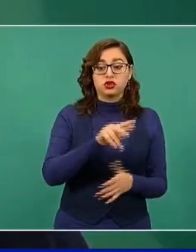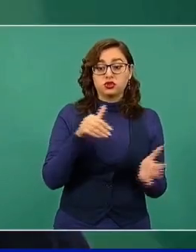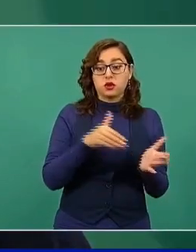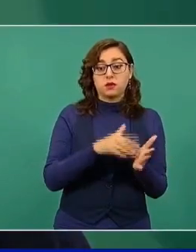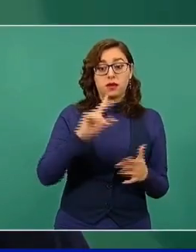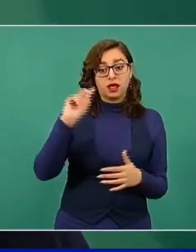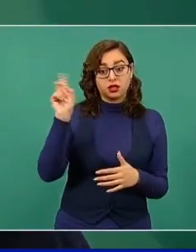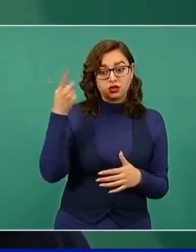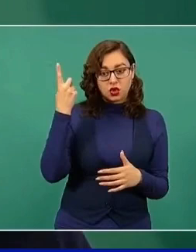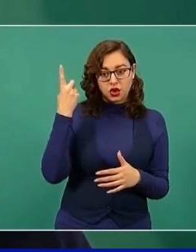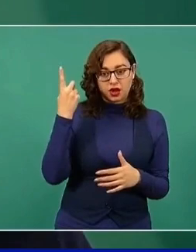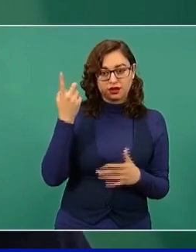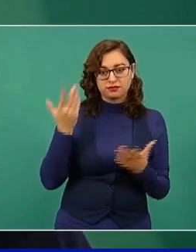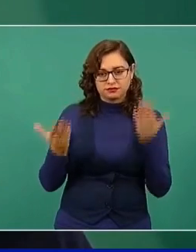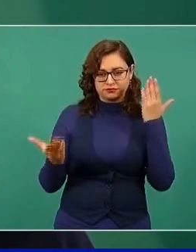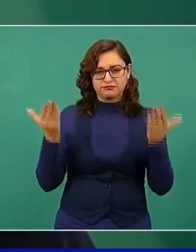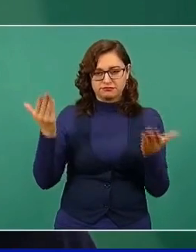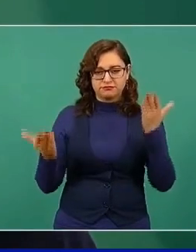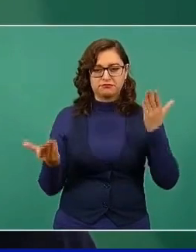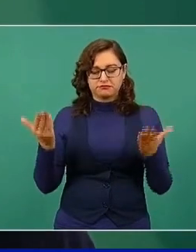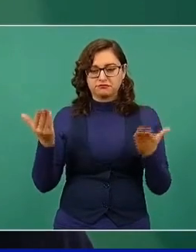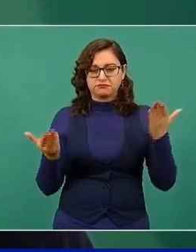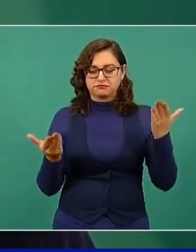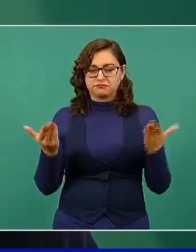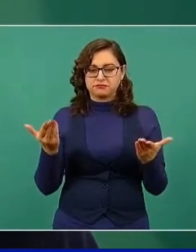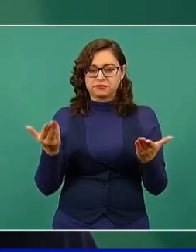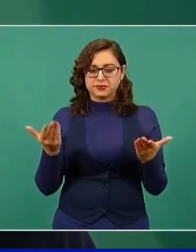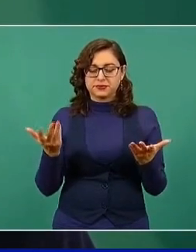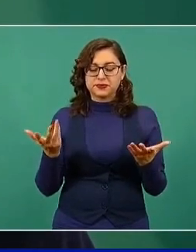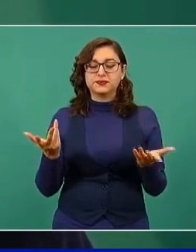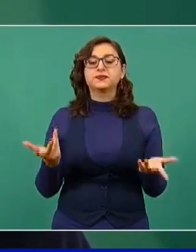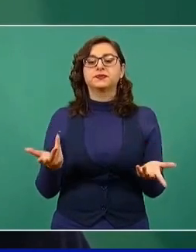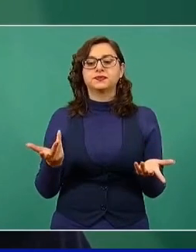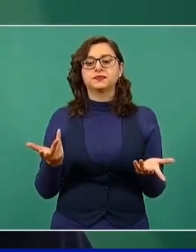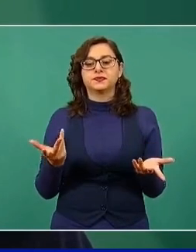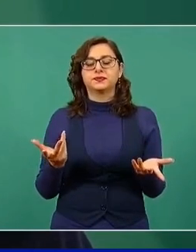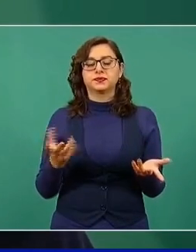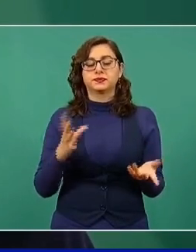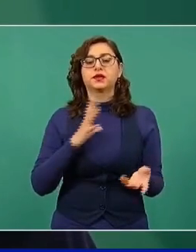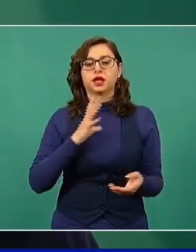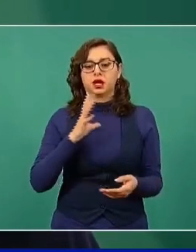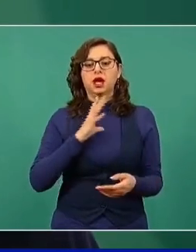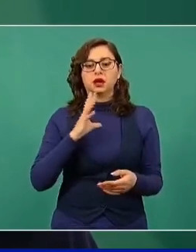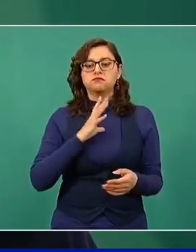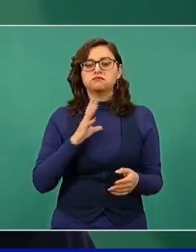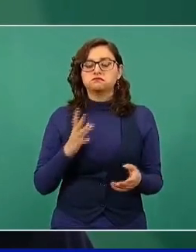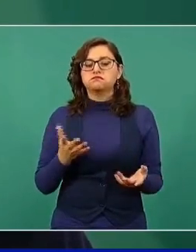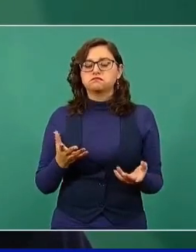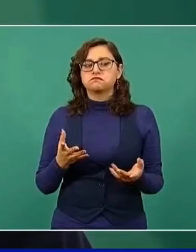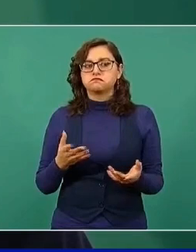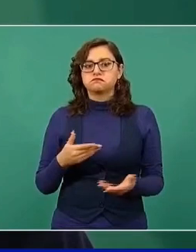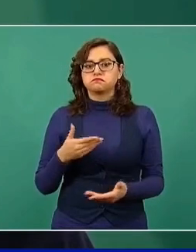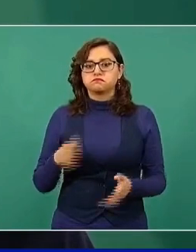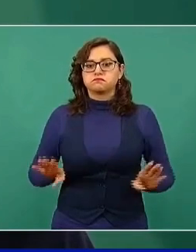hay mucha capacidad de consumo.